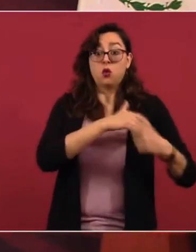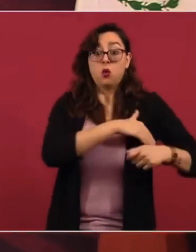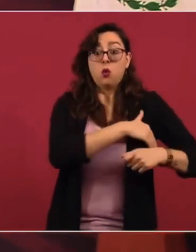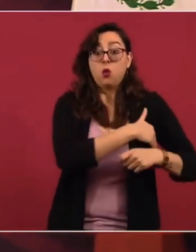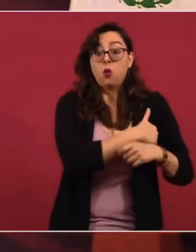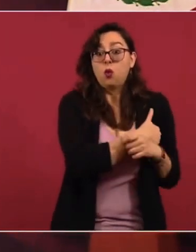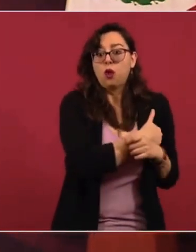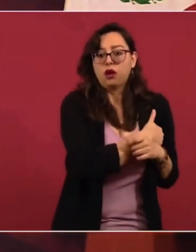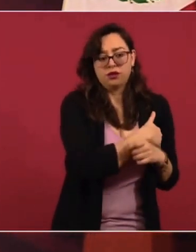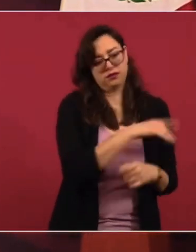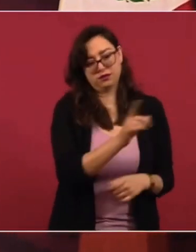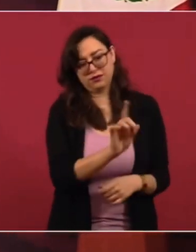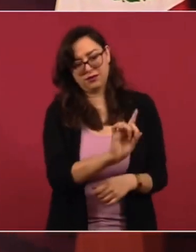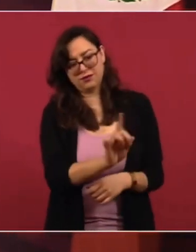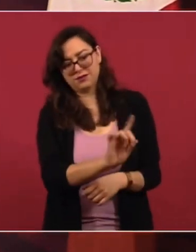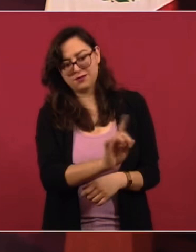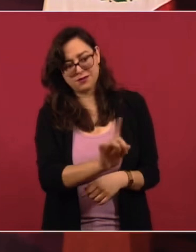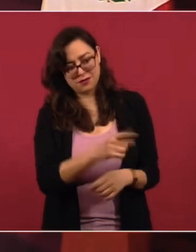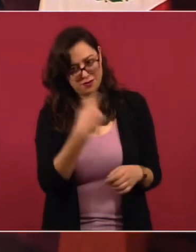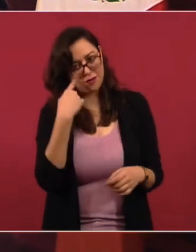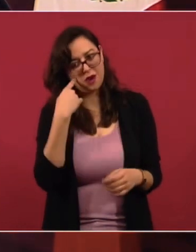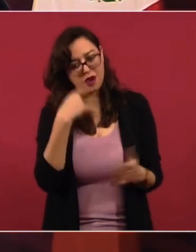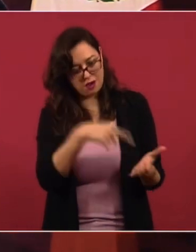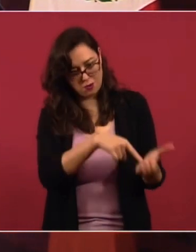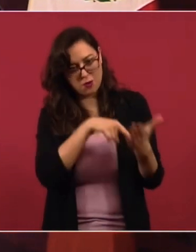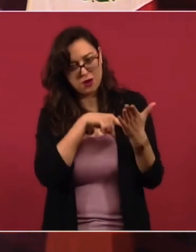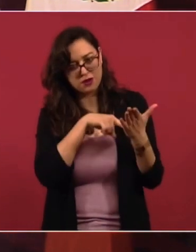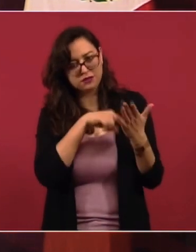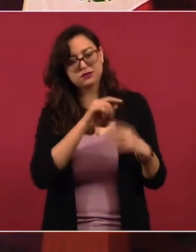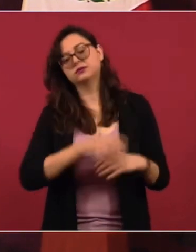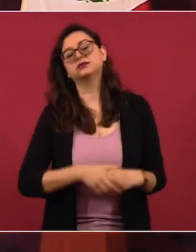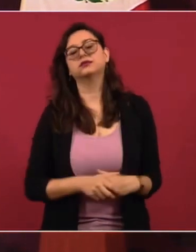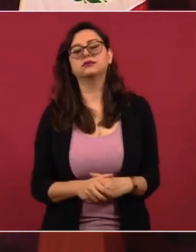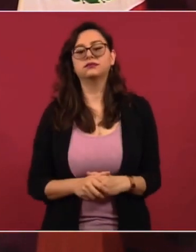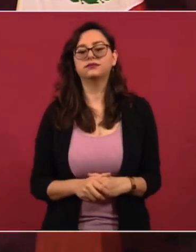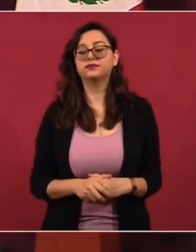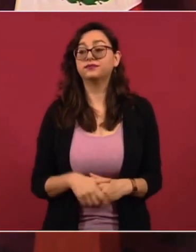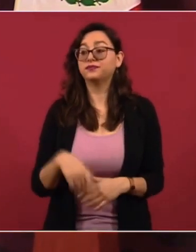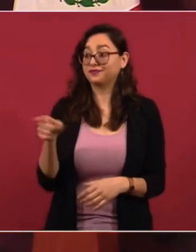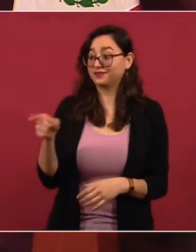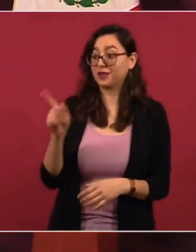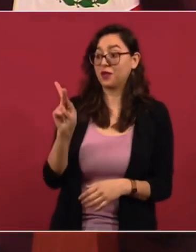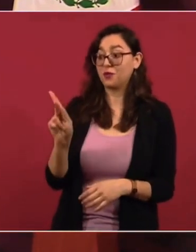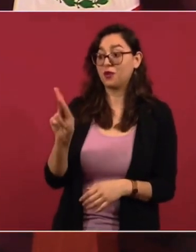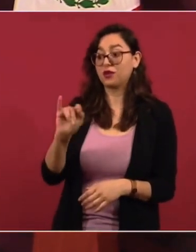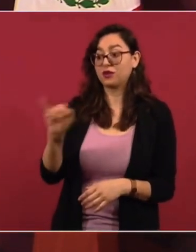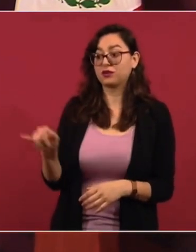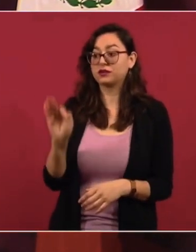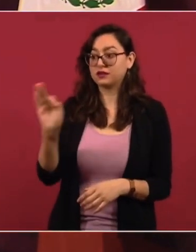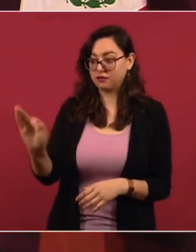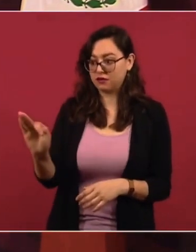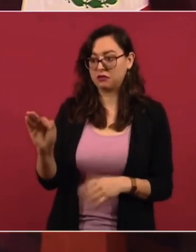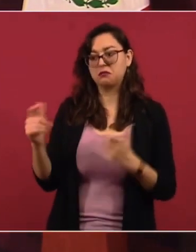Este del Poder Judicial es público,